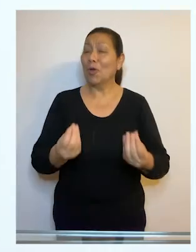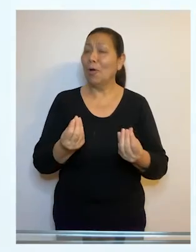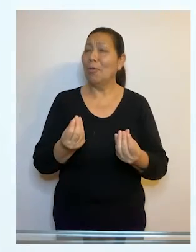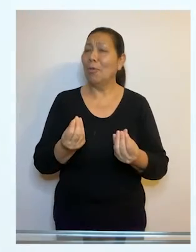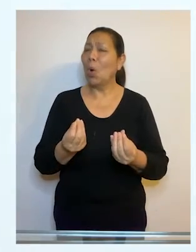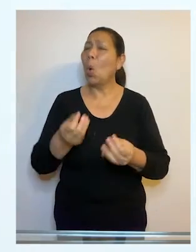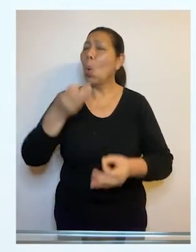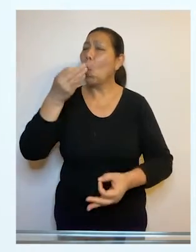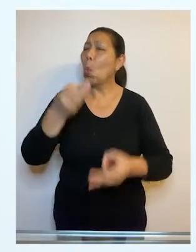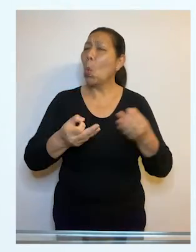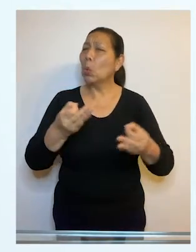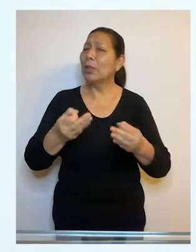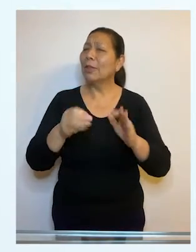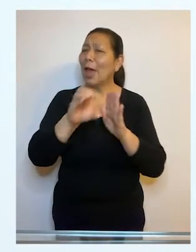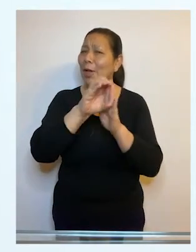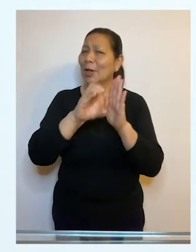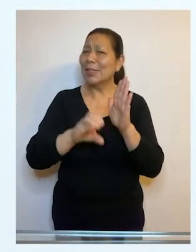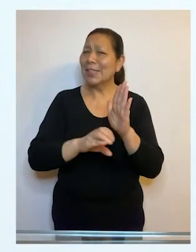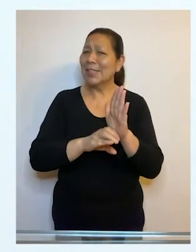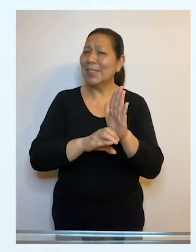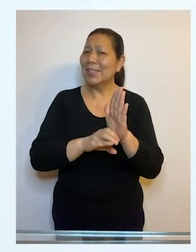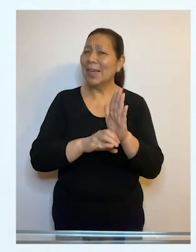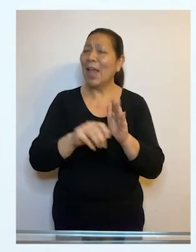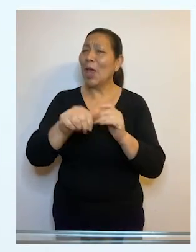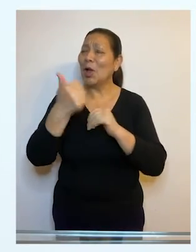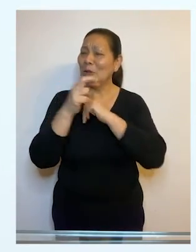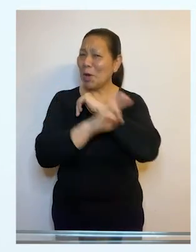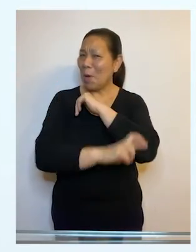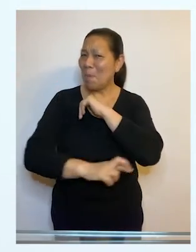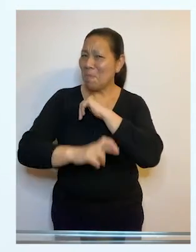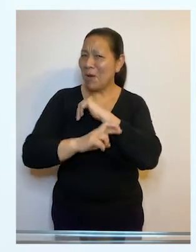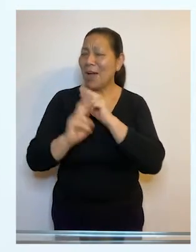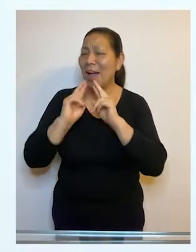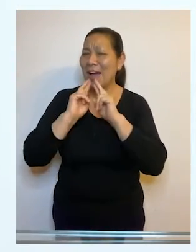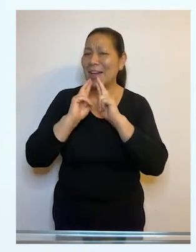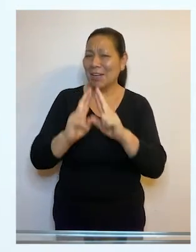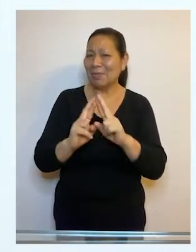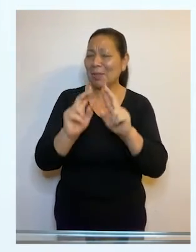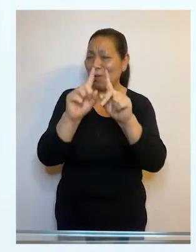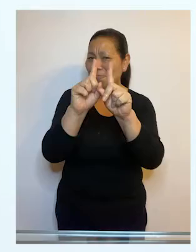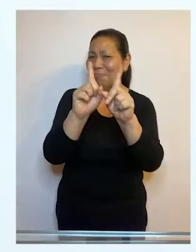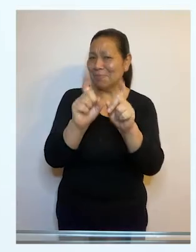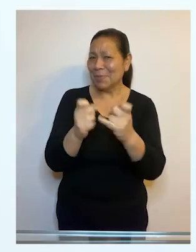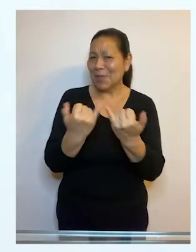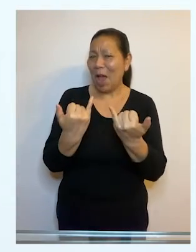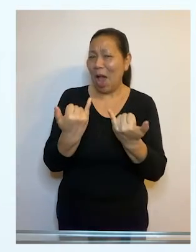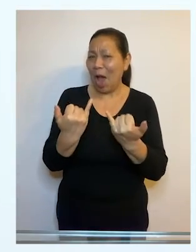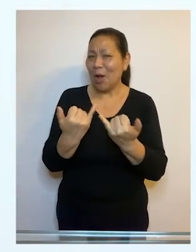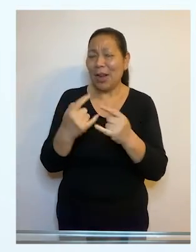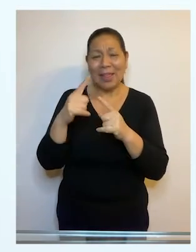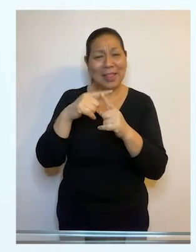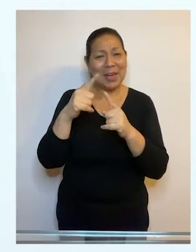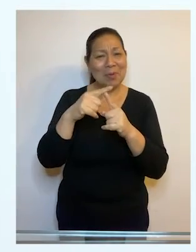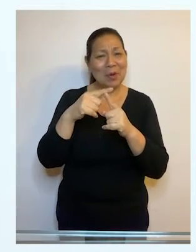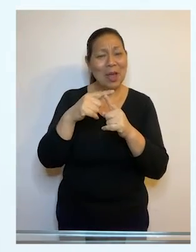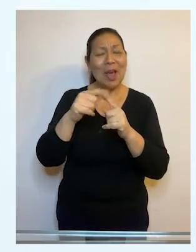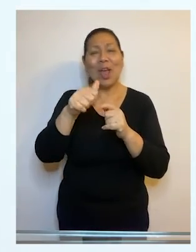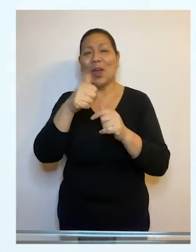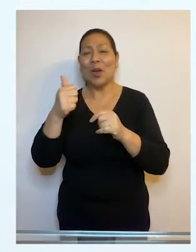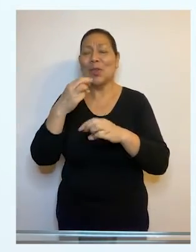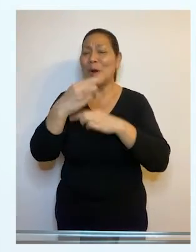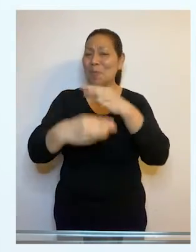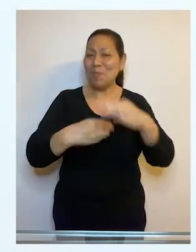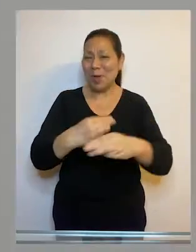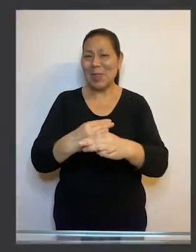¿Cómo se imparte justicia constitucional en el extranjero? Respondemos a ese interrogante en nuestro bloque Tribunales